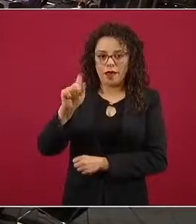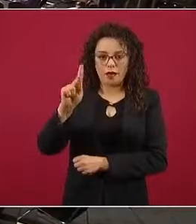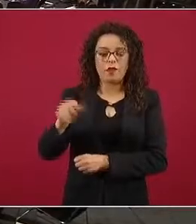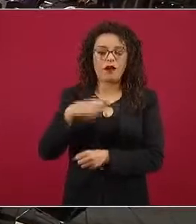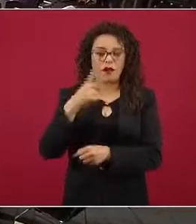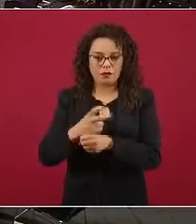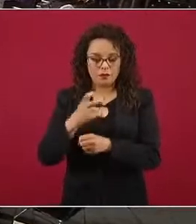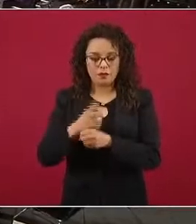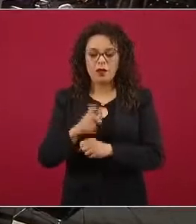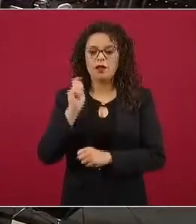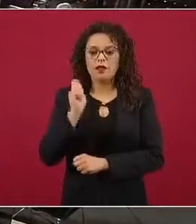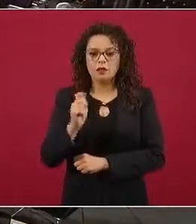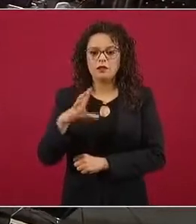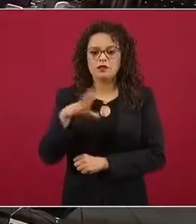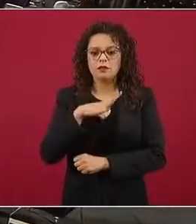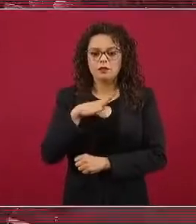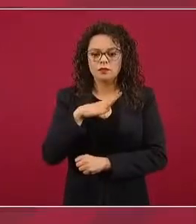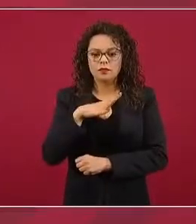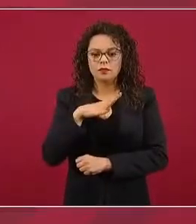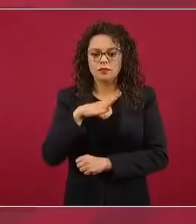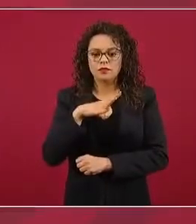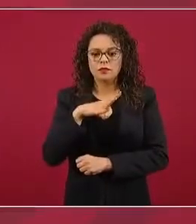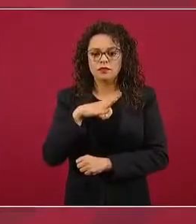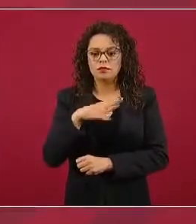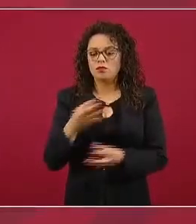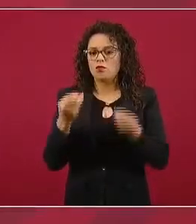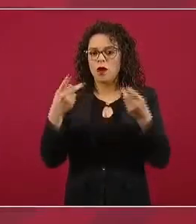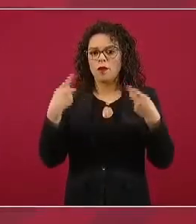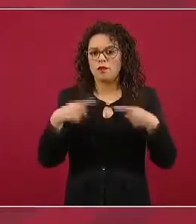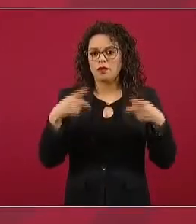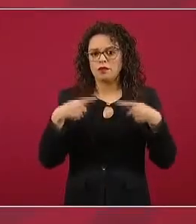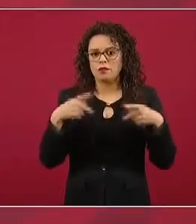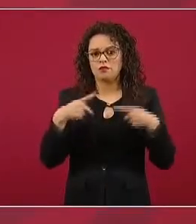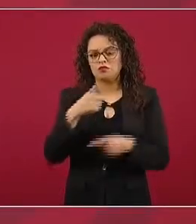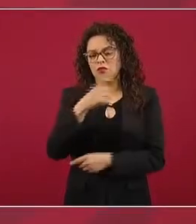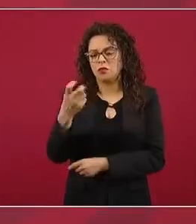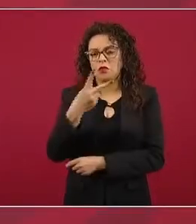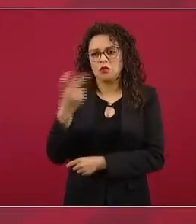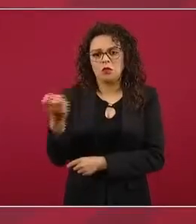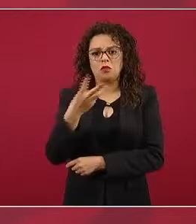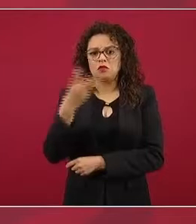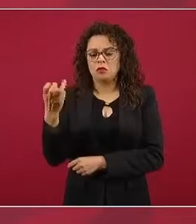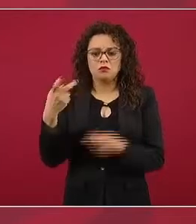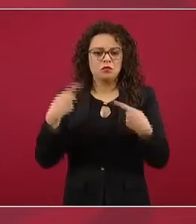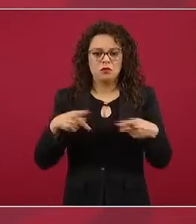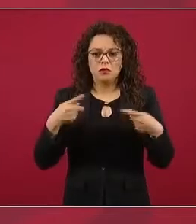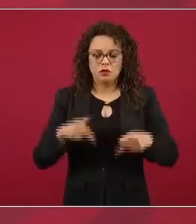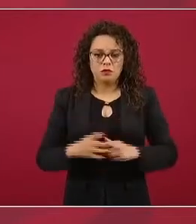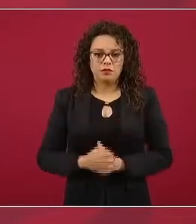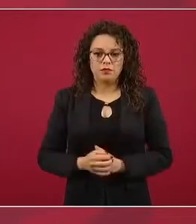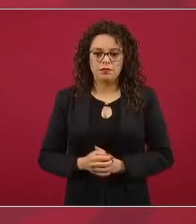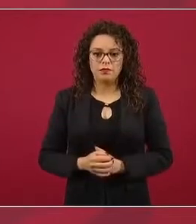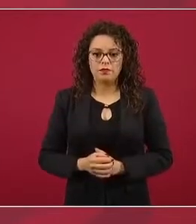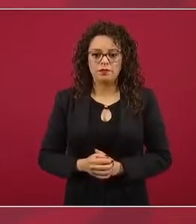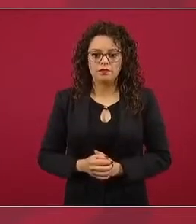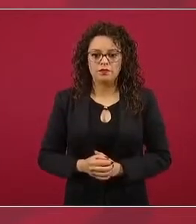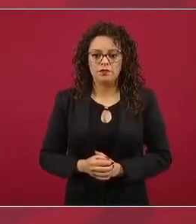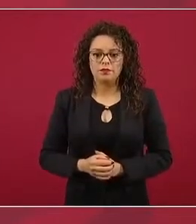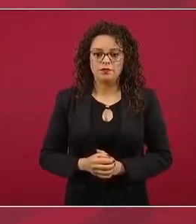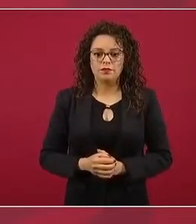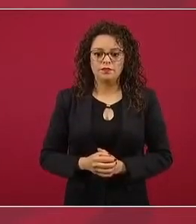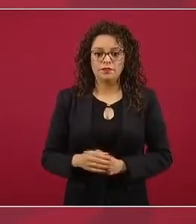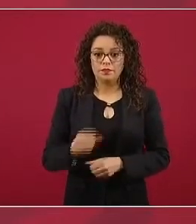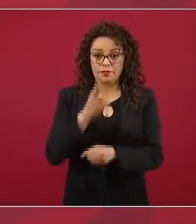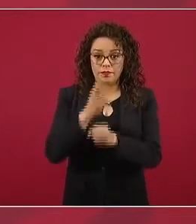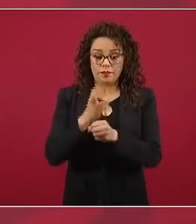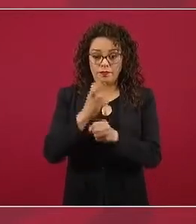vienen involucrados centenas de personas, cien, doscientas, trescientas personas. En la etapa